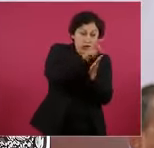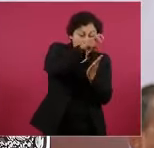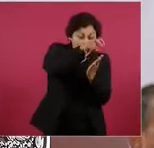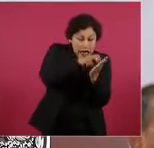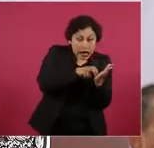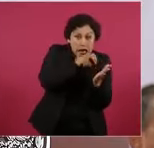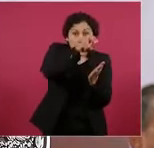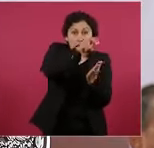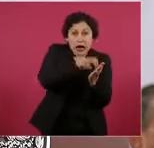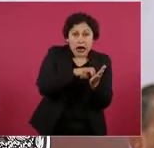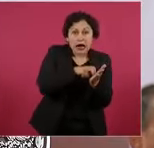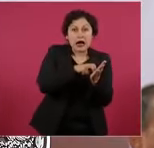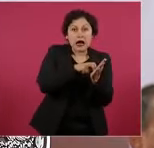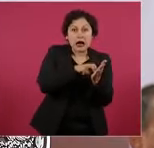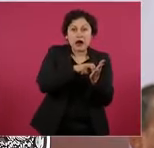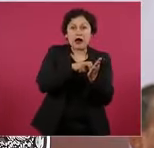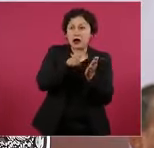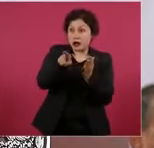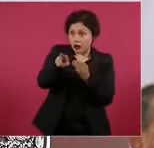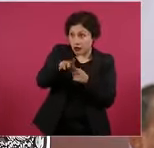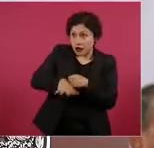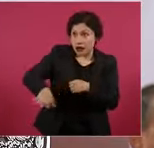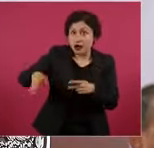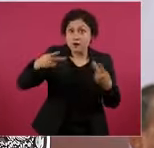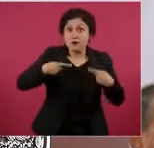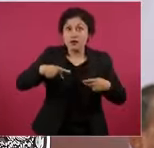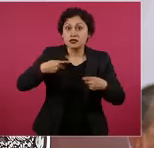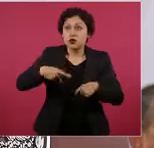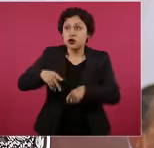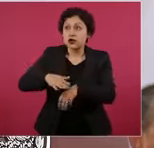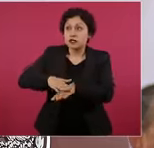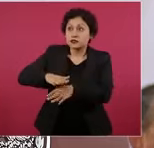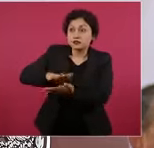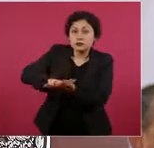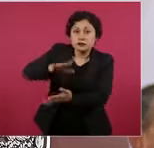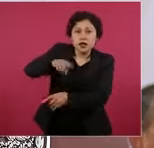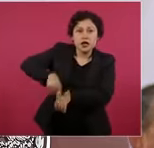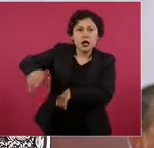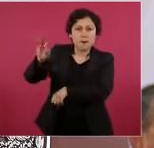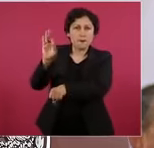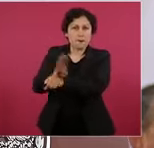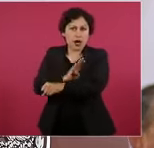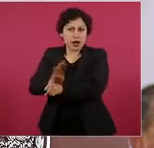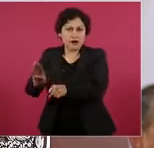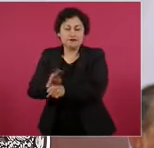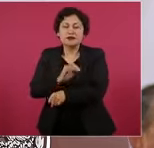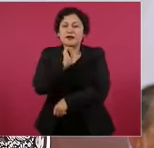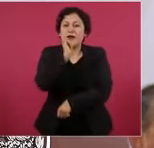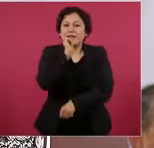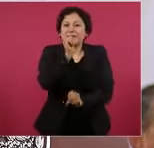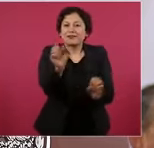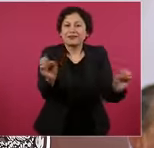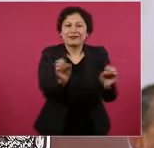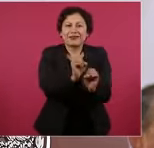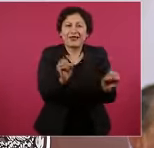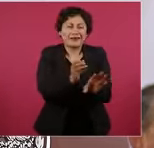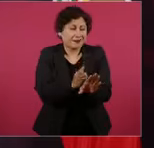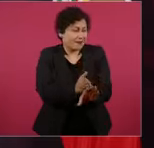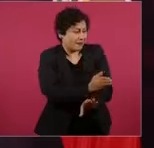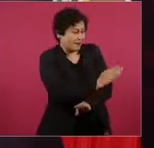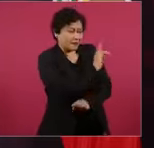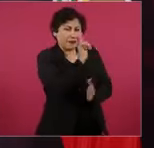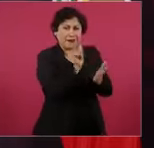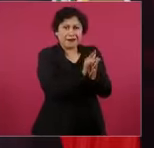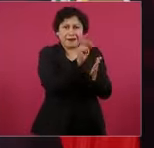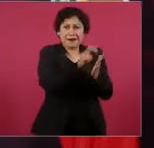todas para favorecer a una minoría rapaz, a traficantes de influencia, a políticos corruptos.